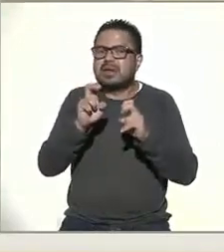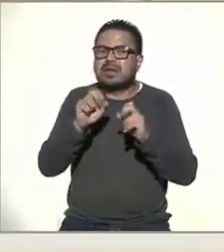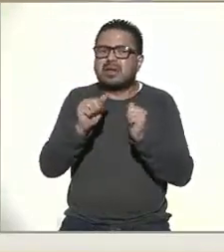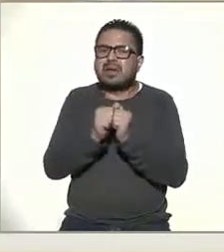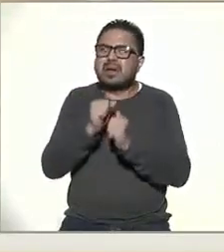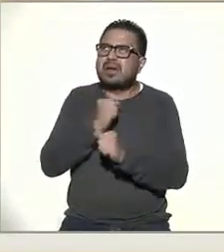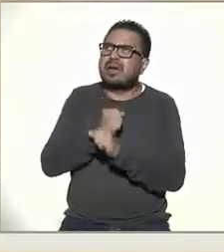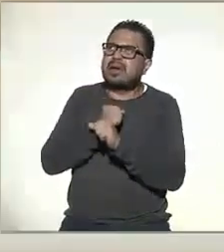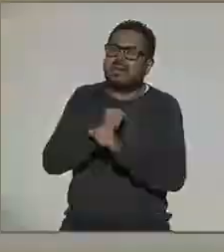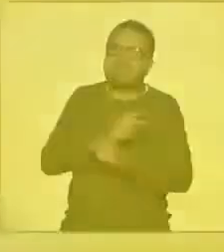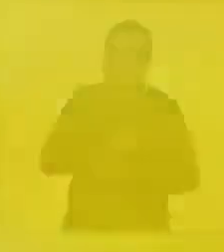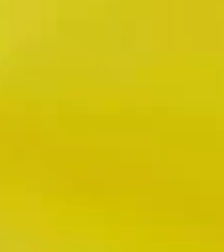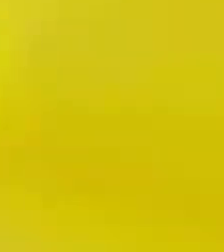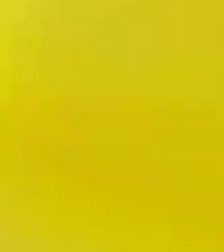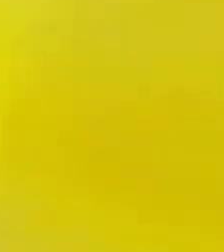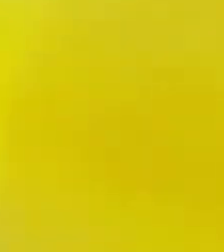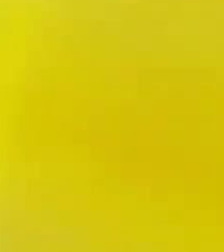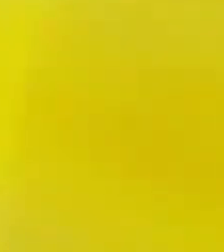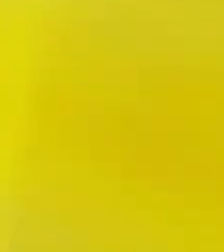gratuitos.